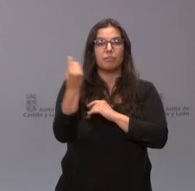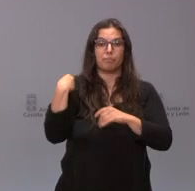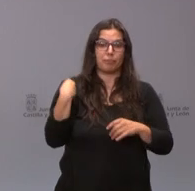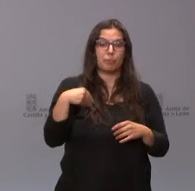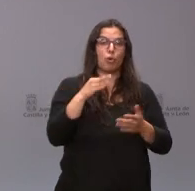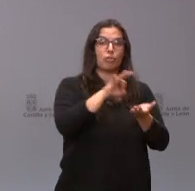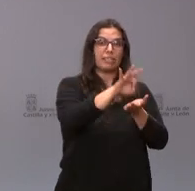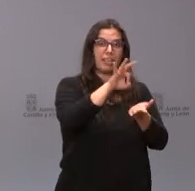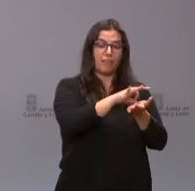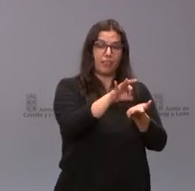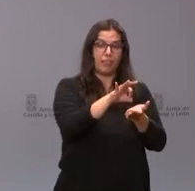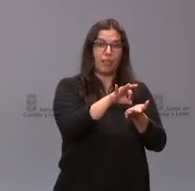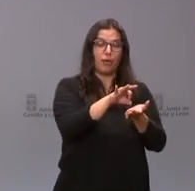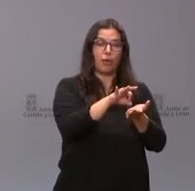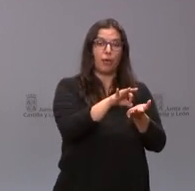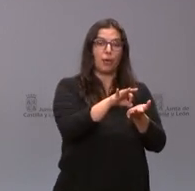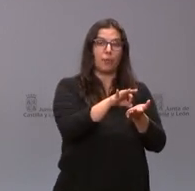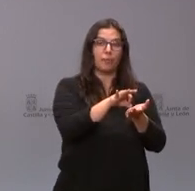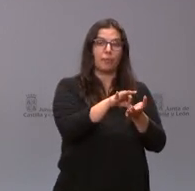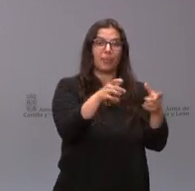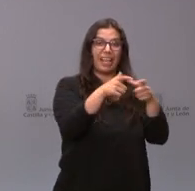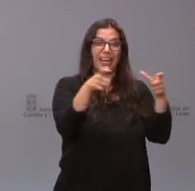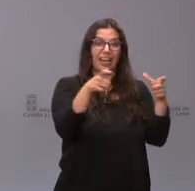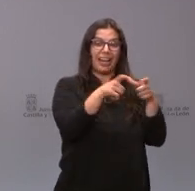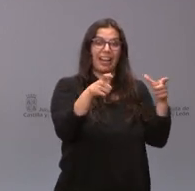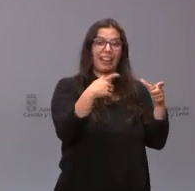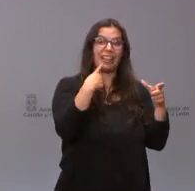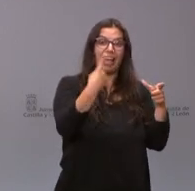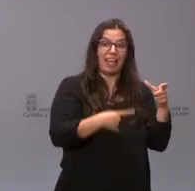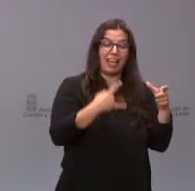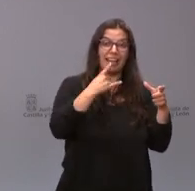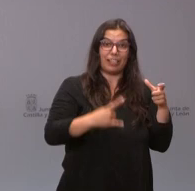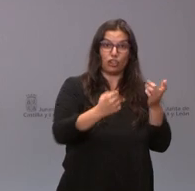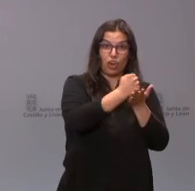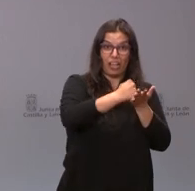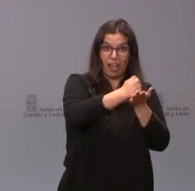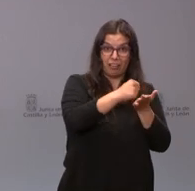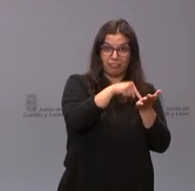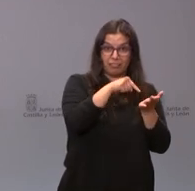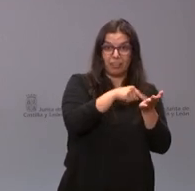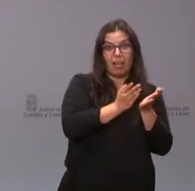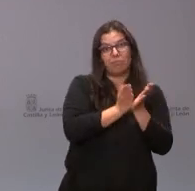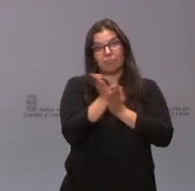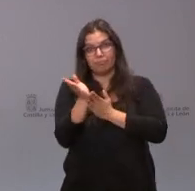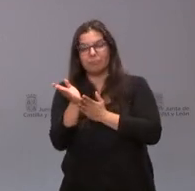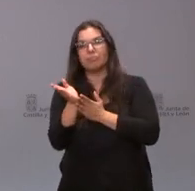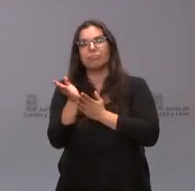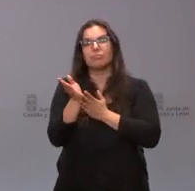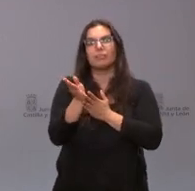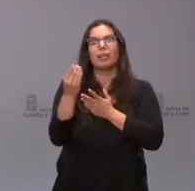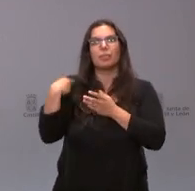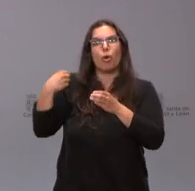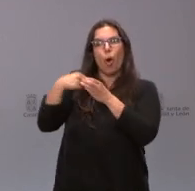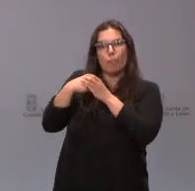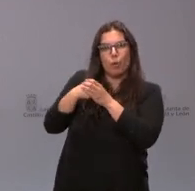servicio de la receta electrónica de carácter farmacéutico, y esto es para las prestaciones ortoprotésicas,